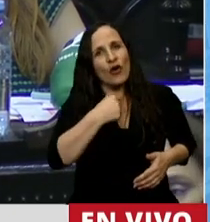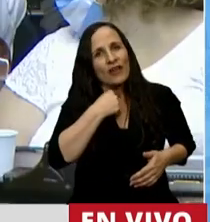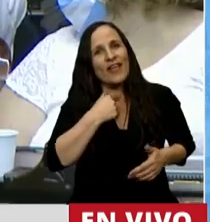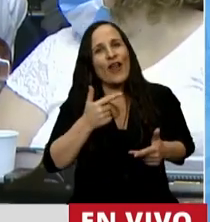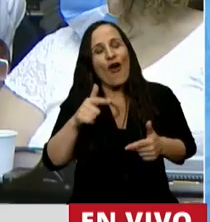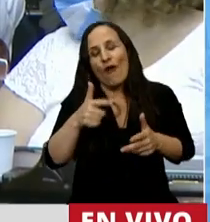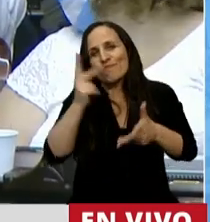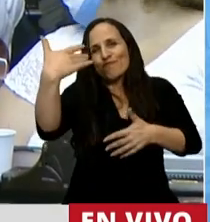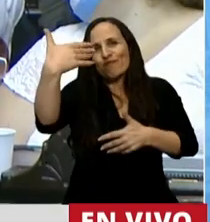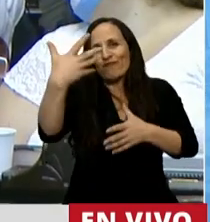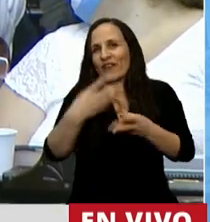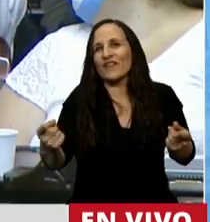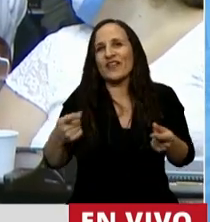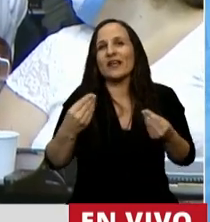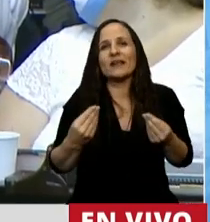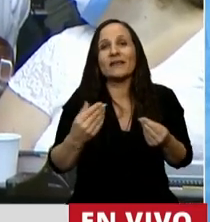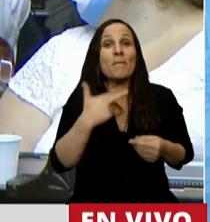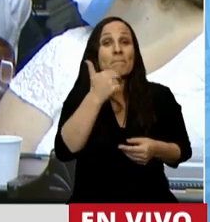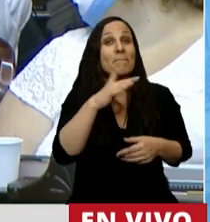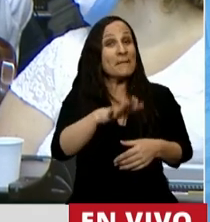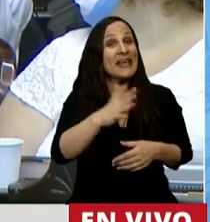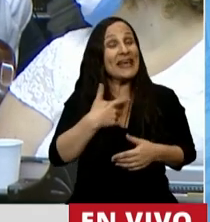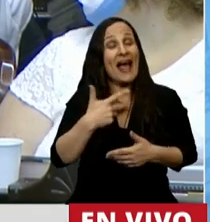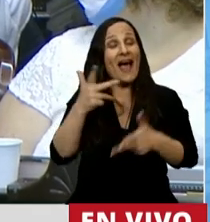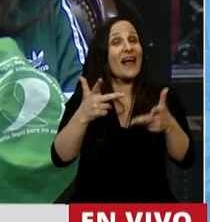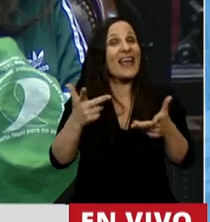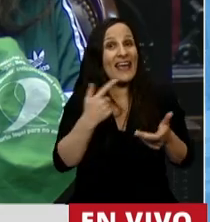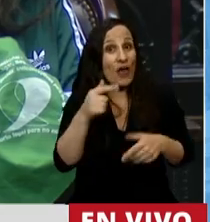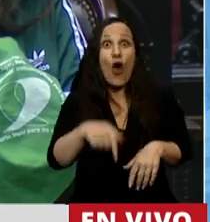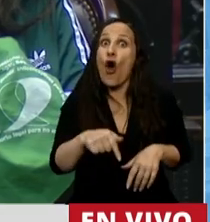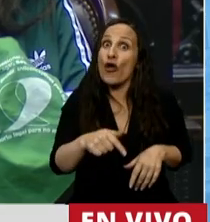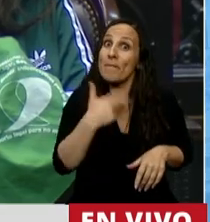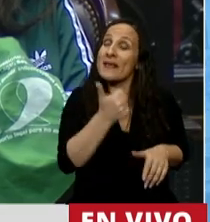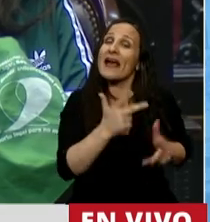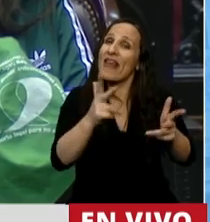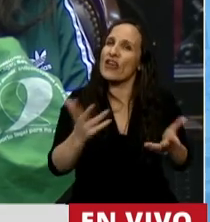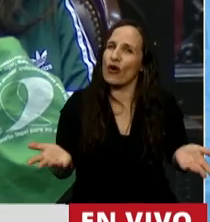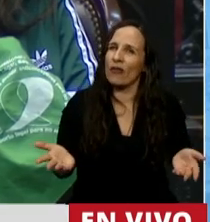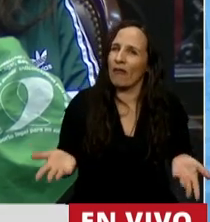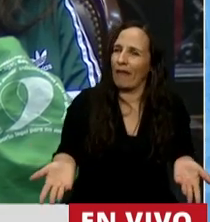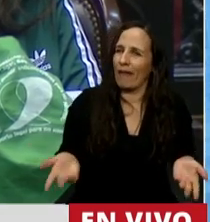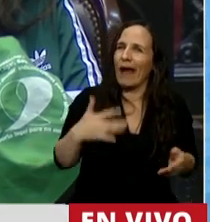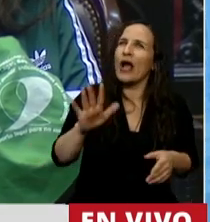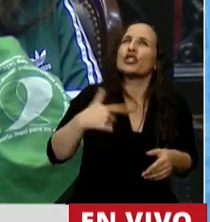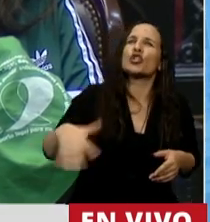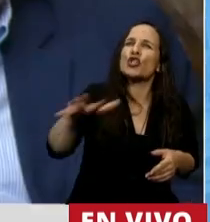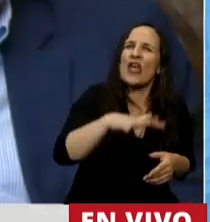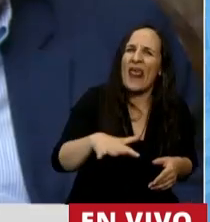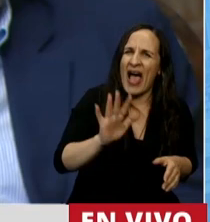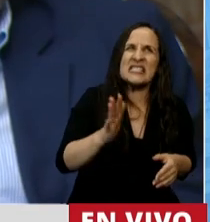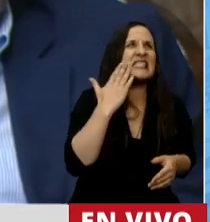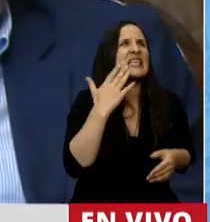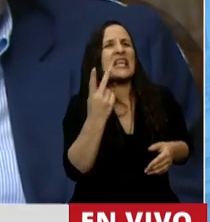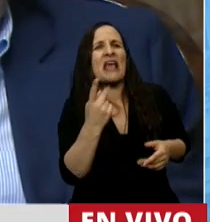de cerrar este discurso con las palabras de mi hija, que dijo hoy, la hipocresía de una sociedad que piensa